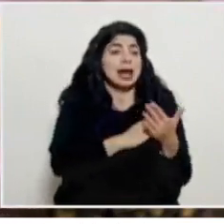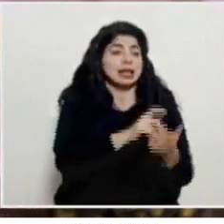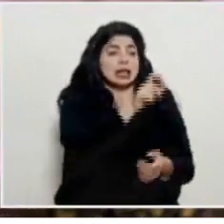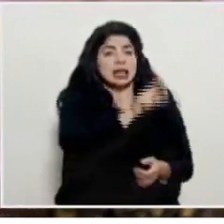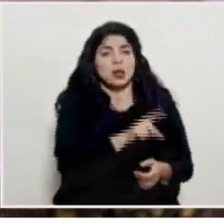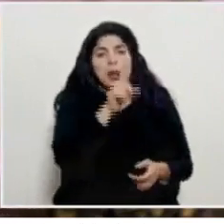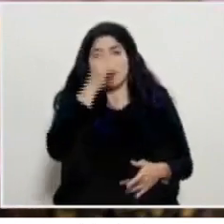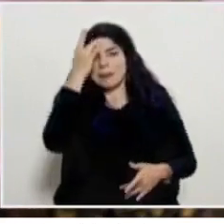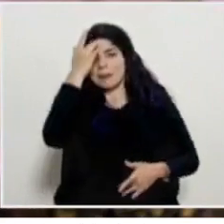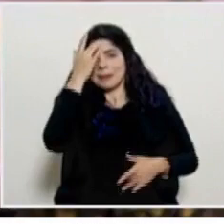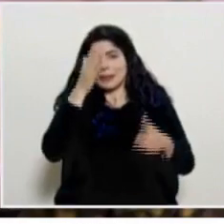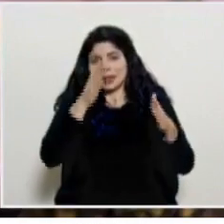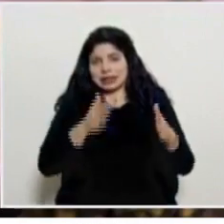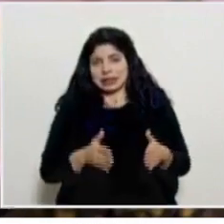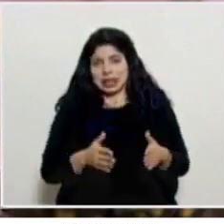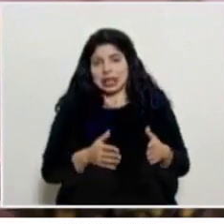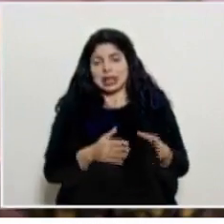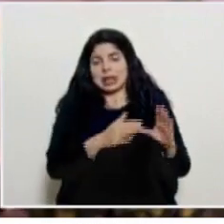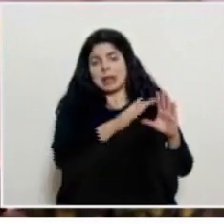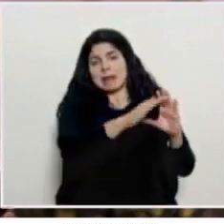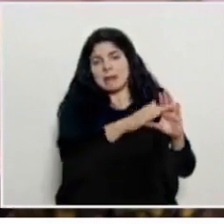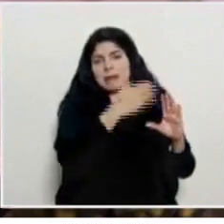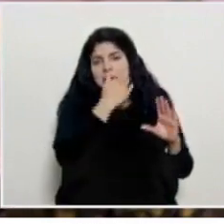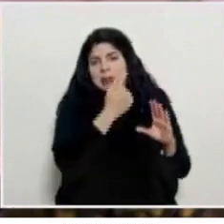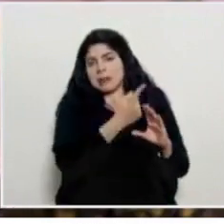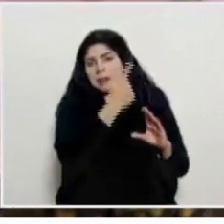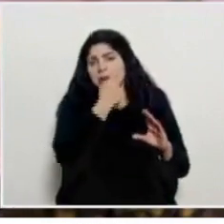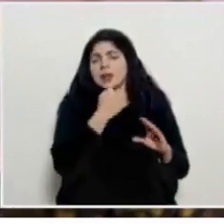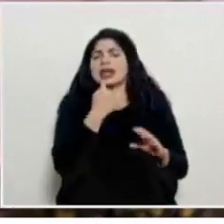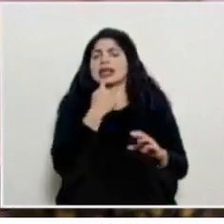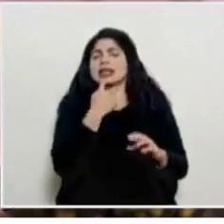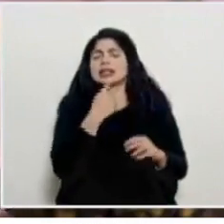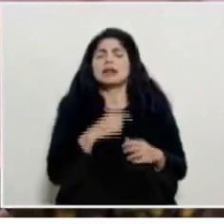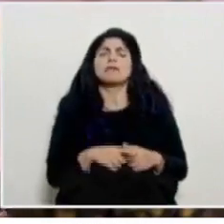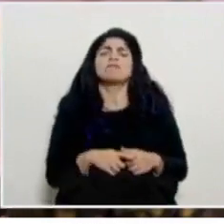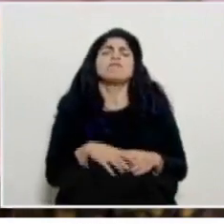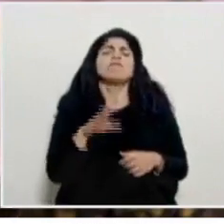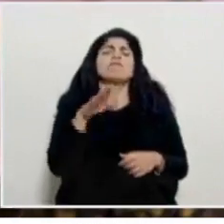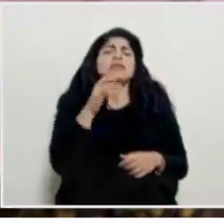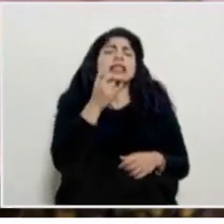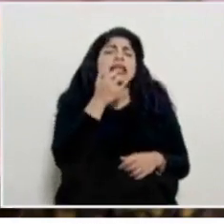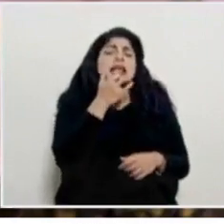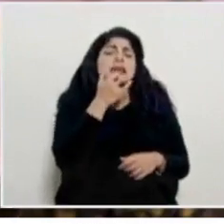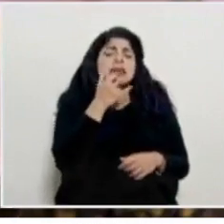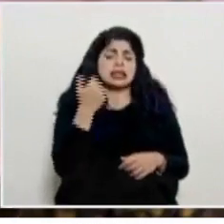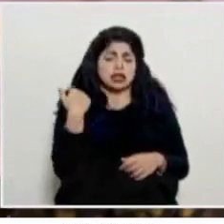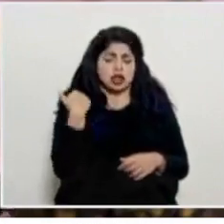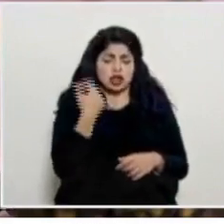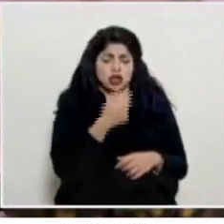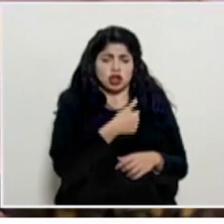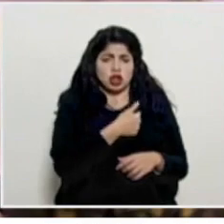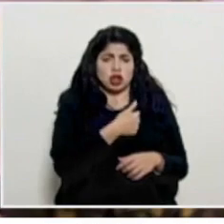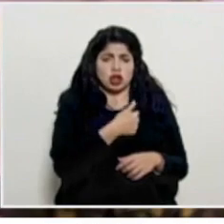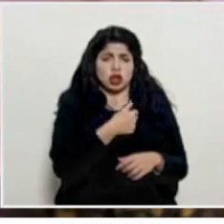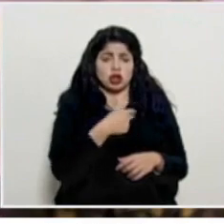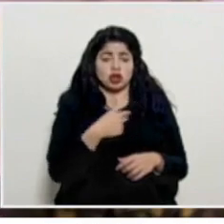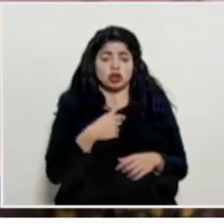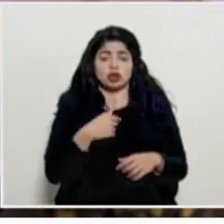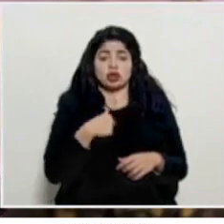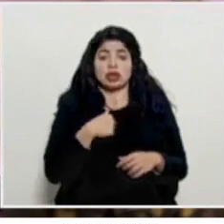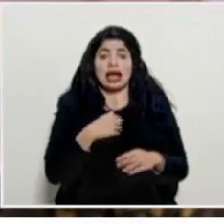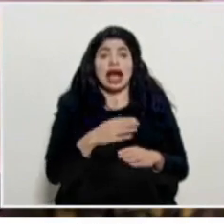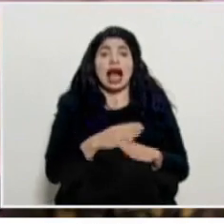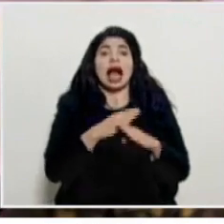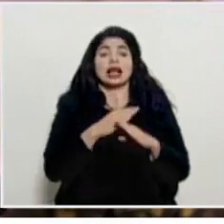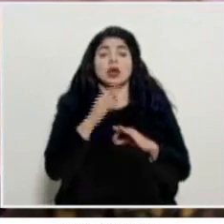paciente que envía en el sentido que dice ¿qué pasaría con nosotros los anticoagulados